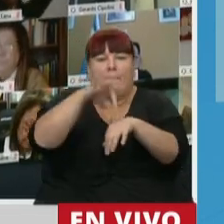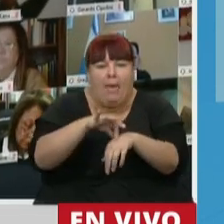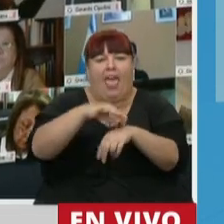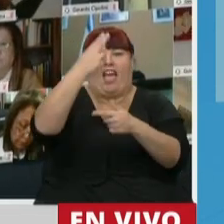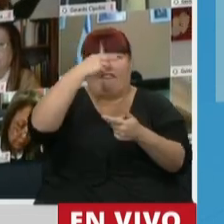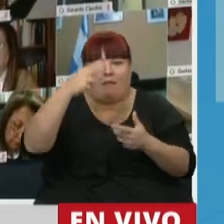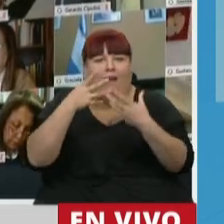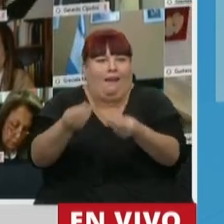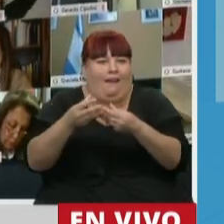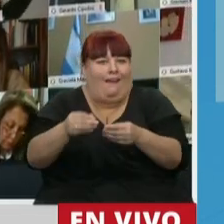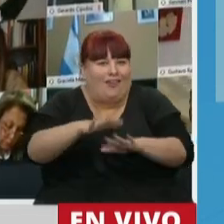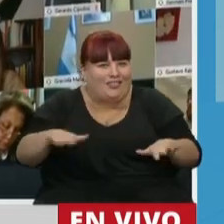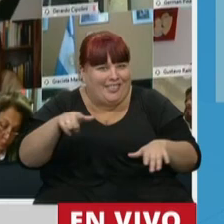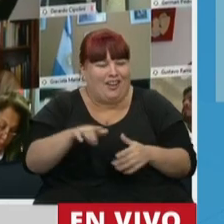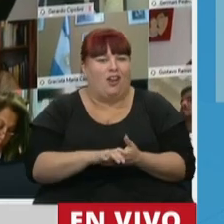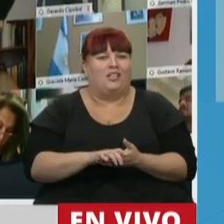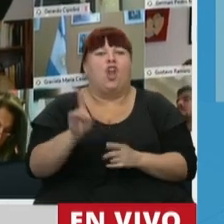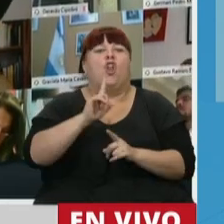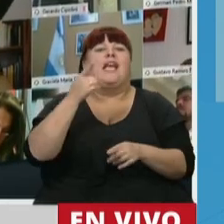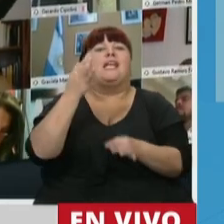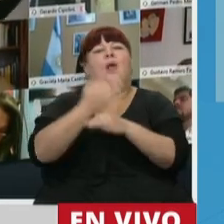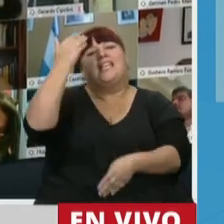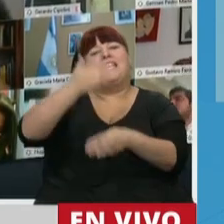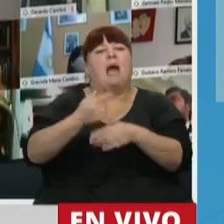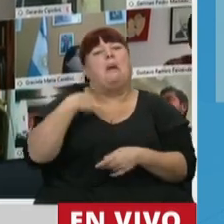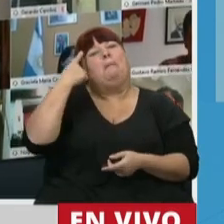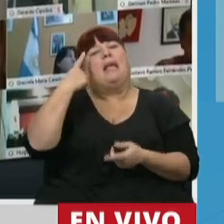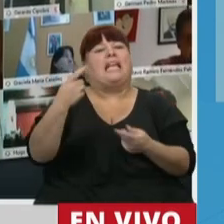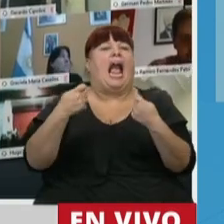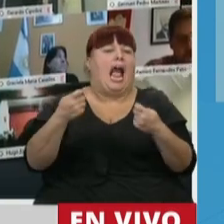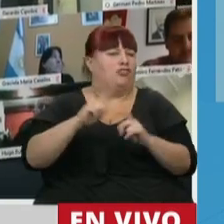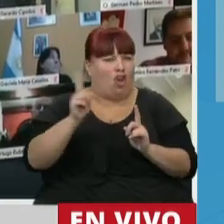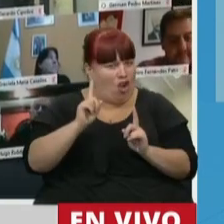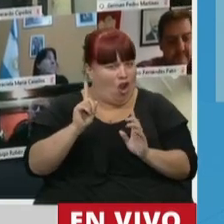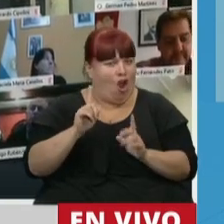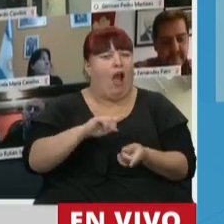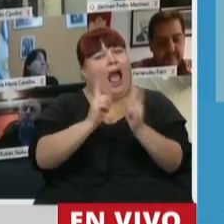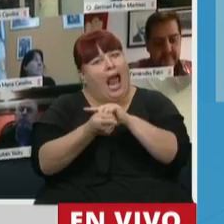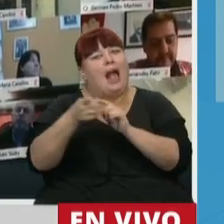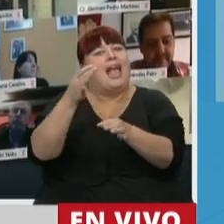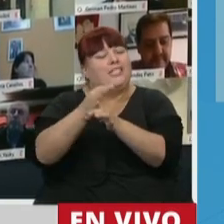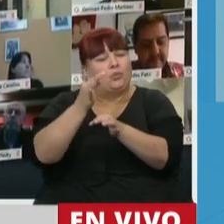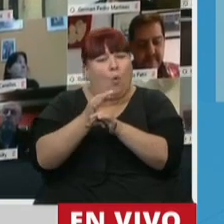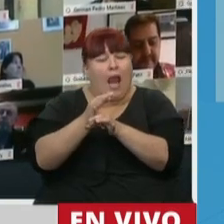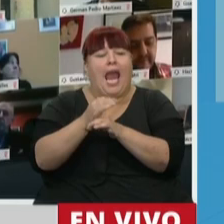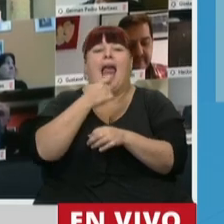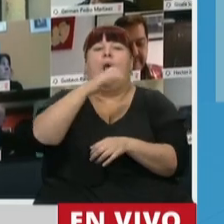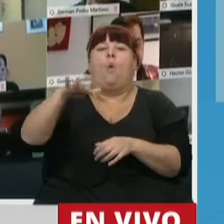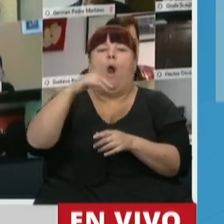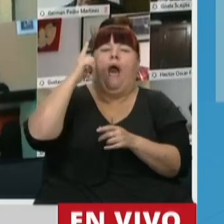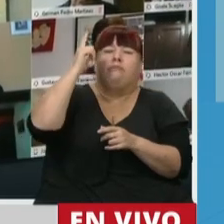médica, es enfermera, no se cierra una escuela por considerar un gasto, sino que una escuela en un lugar